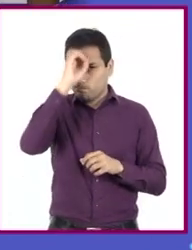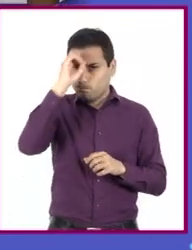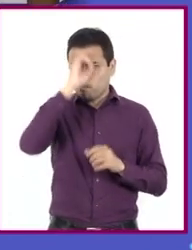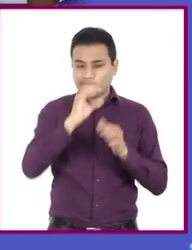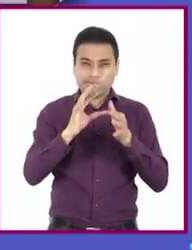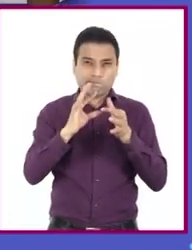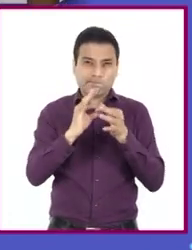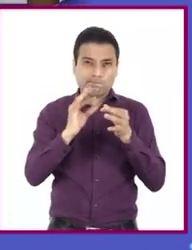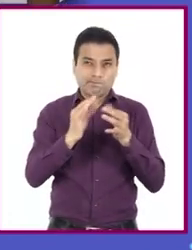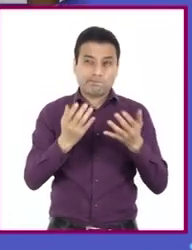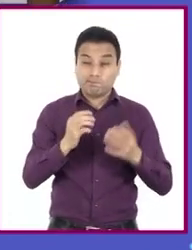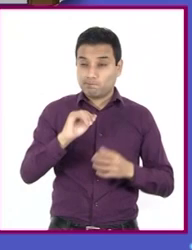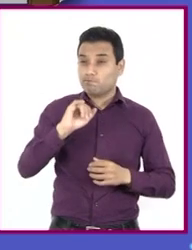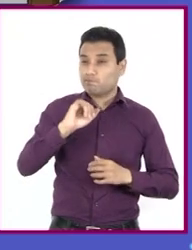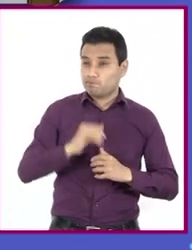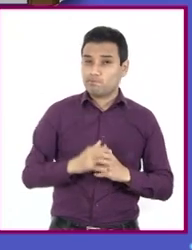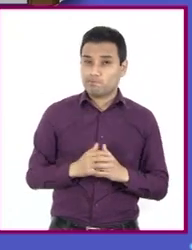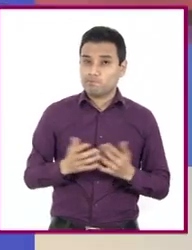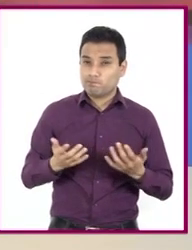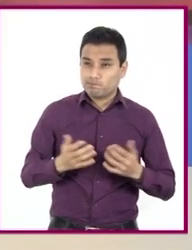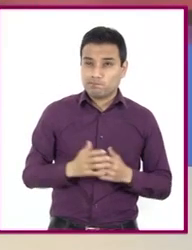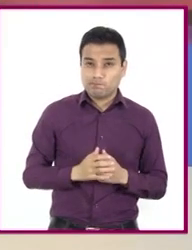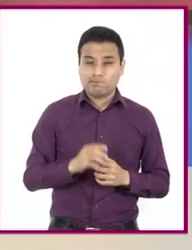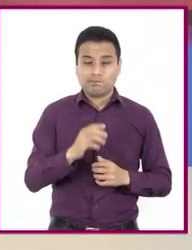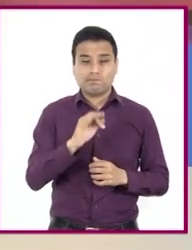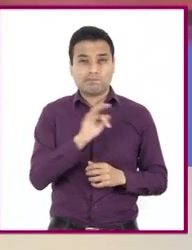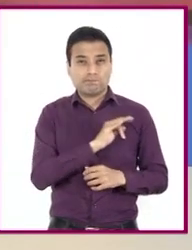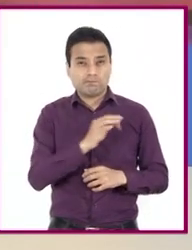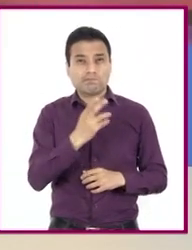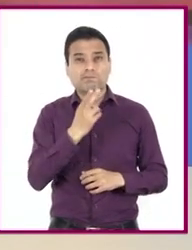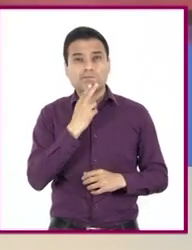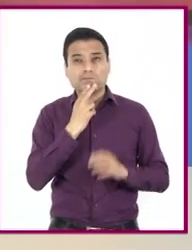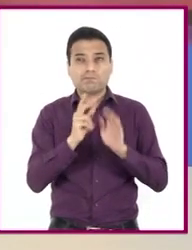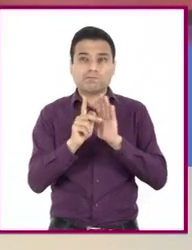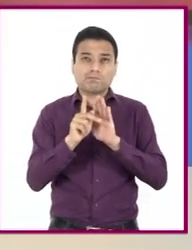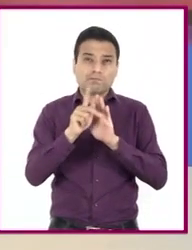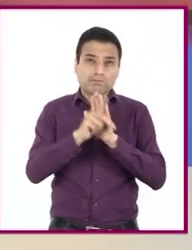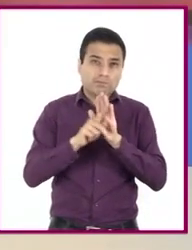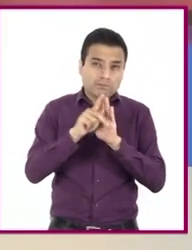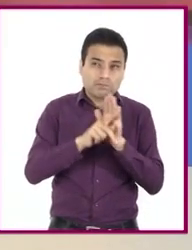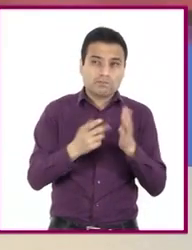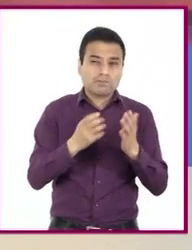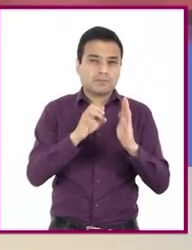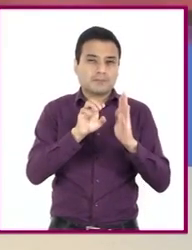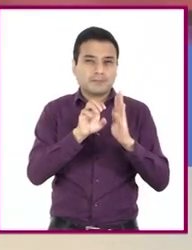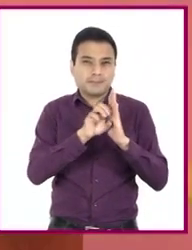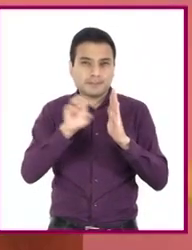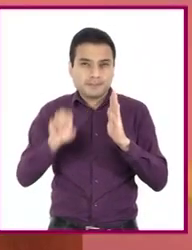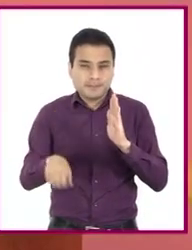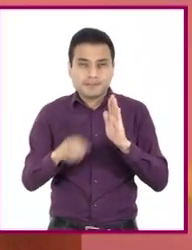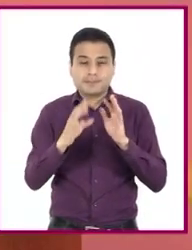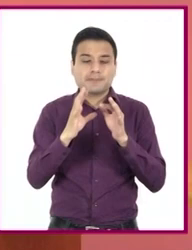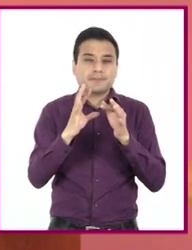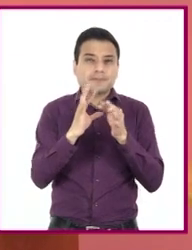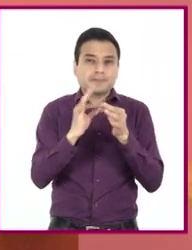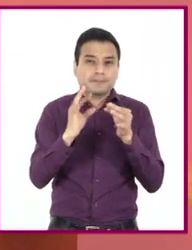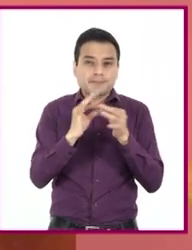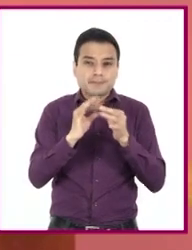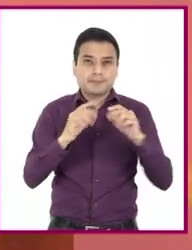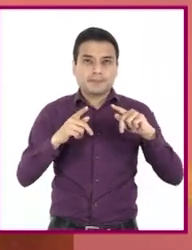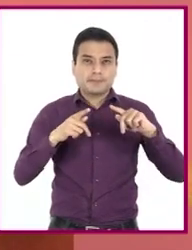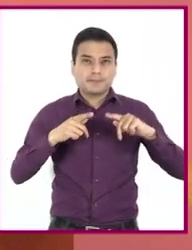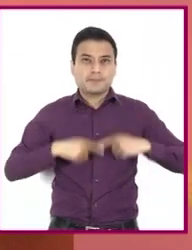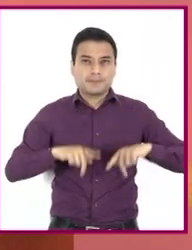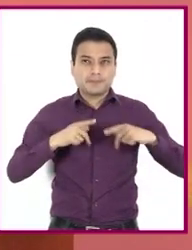contexto adecuado, puedes utilizar películas, tal vez alguna donde, por ejemplo, se muestre la vida de personas que han